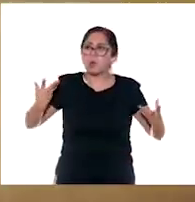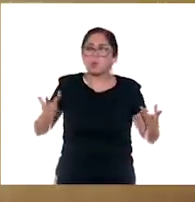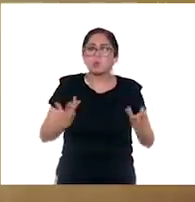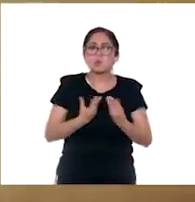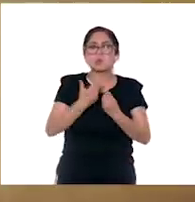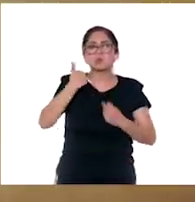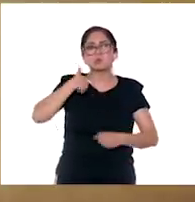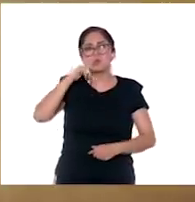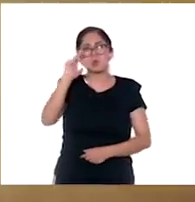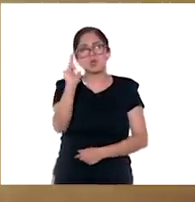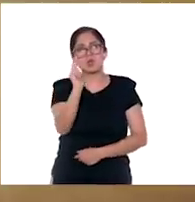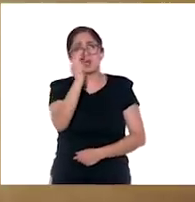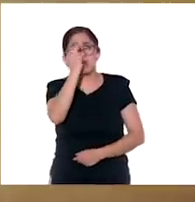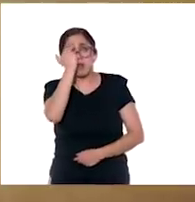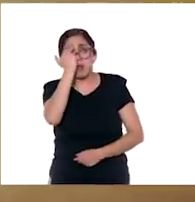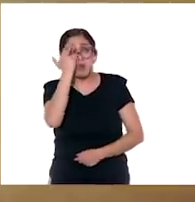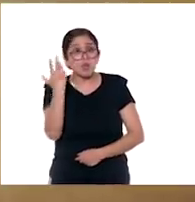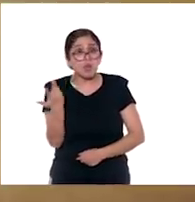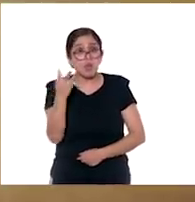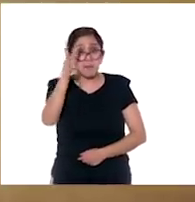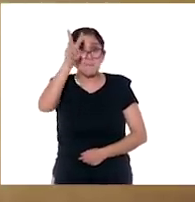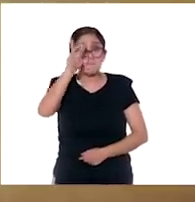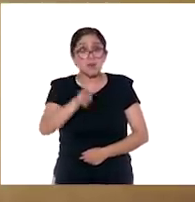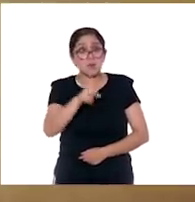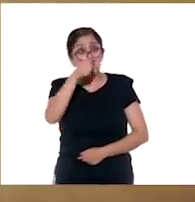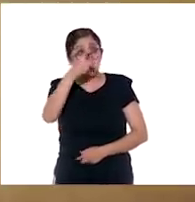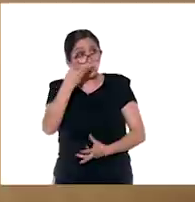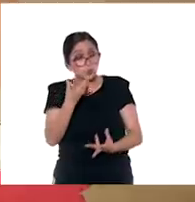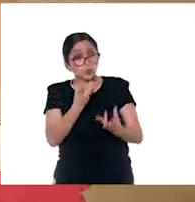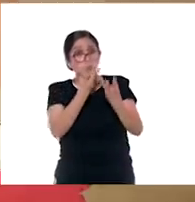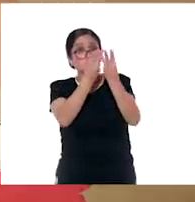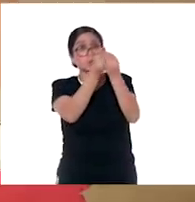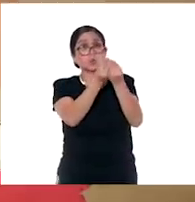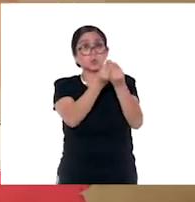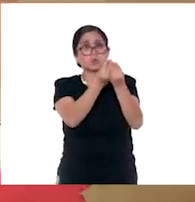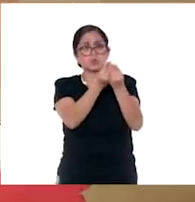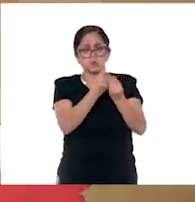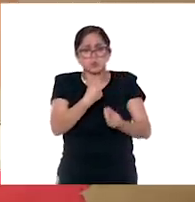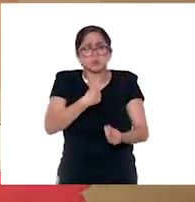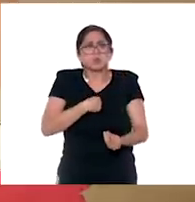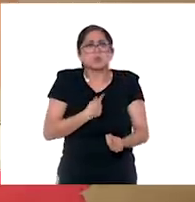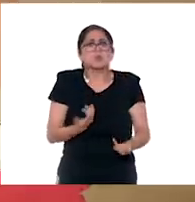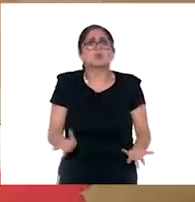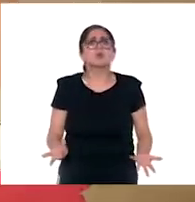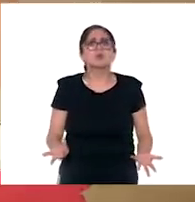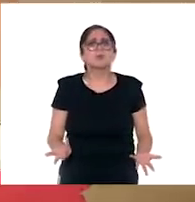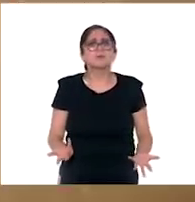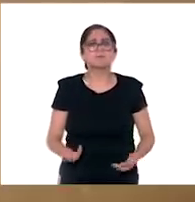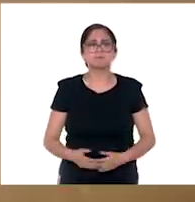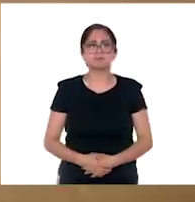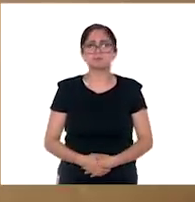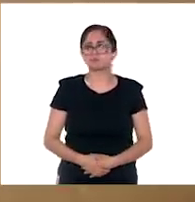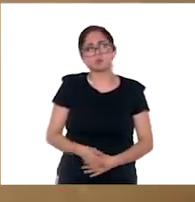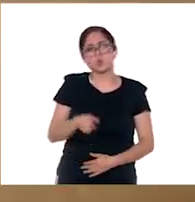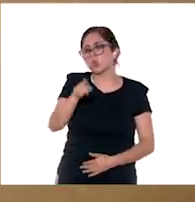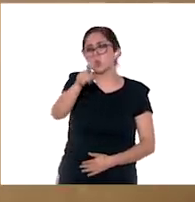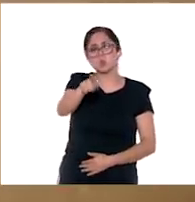La verdad, te cuesta la vida. Tú, la ¿Por qué? después se falta,